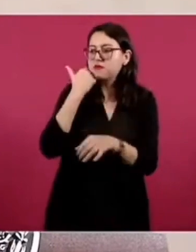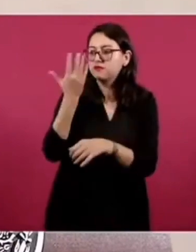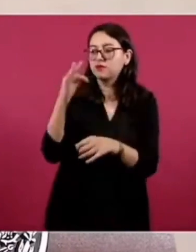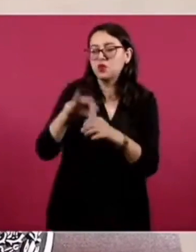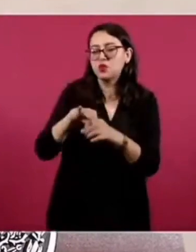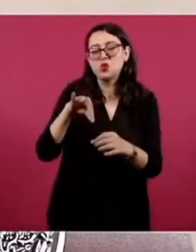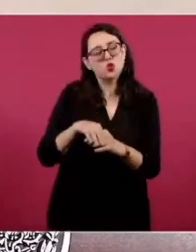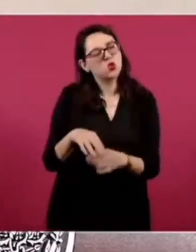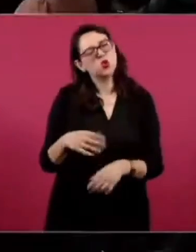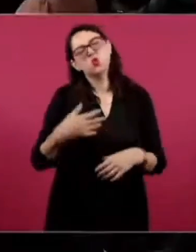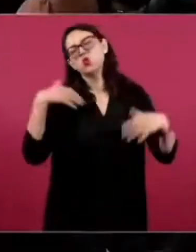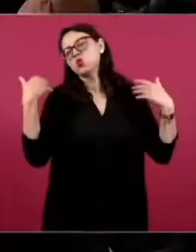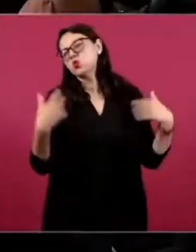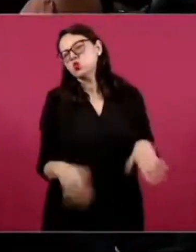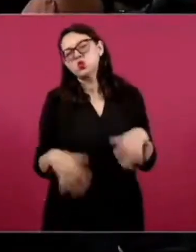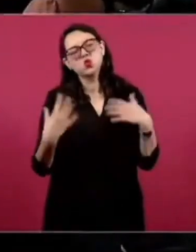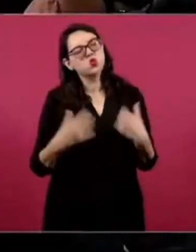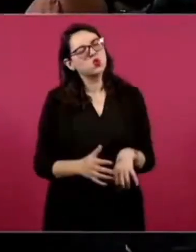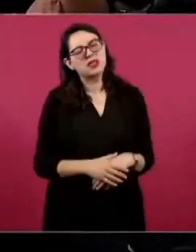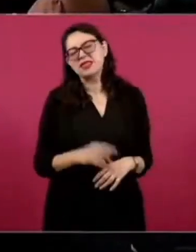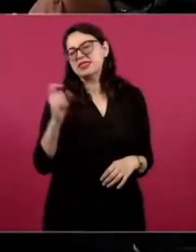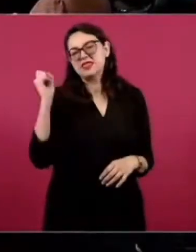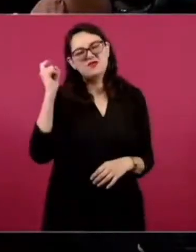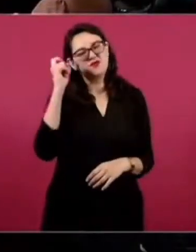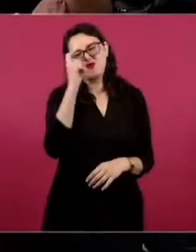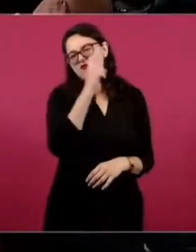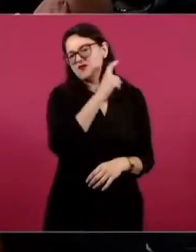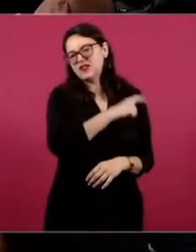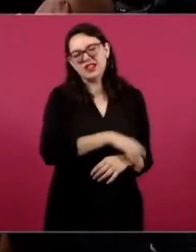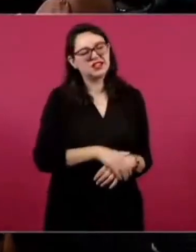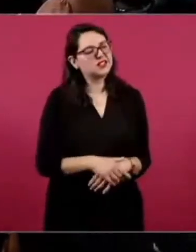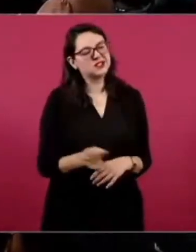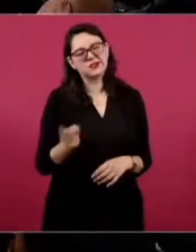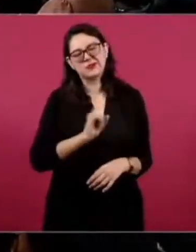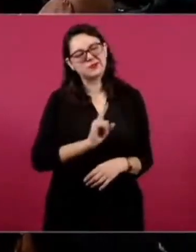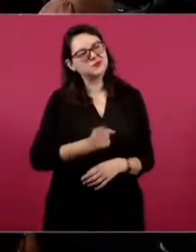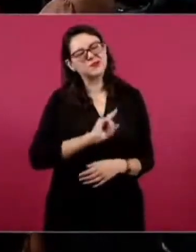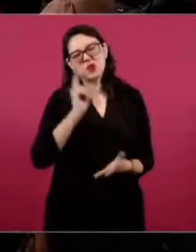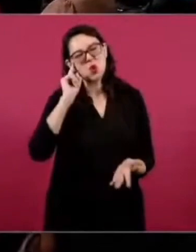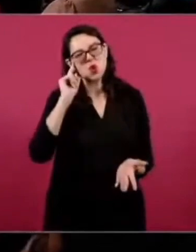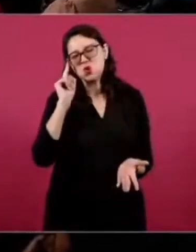iba a avanzarse.